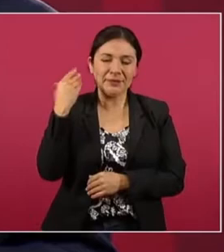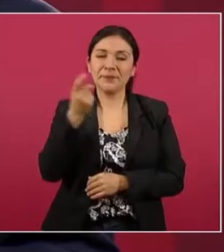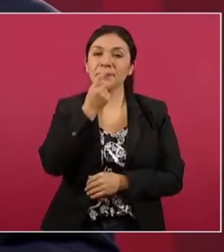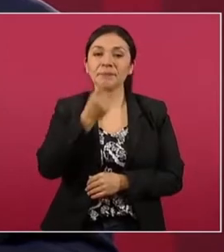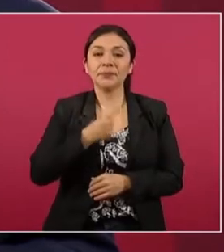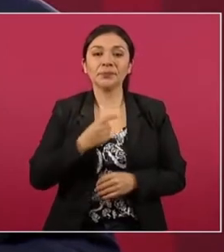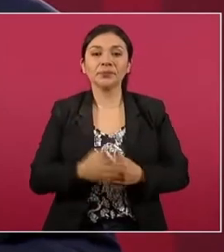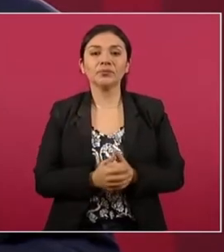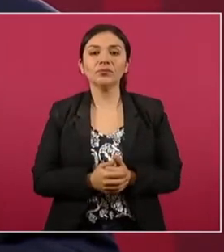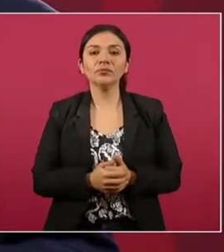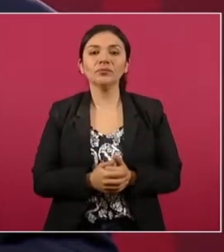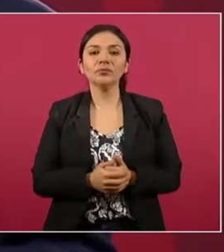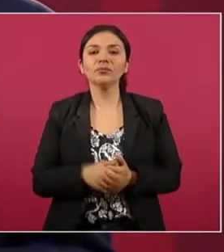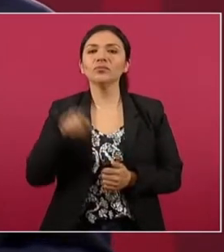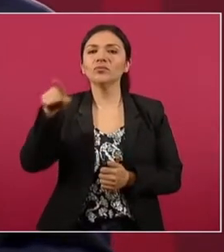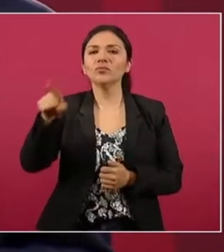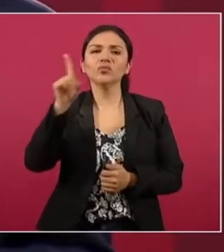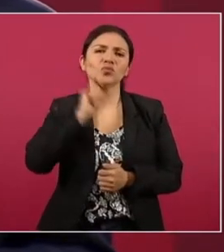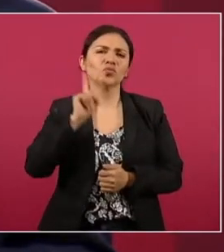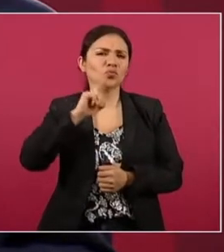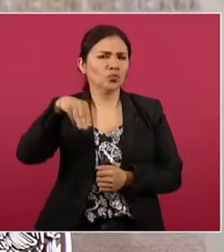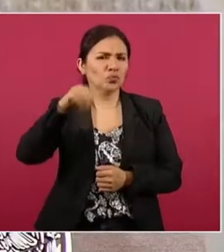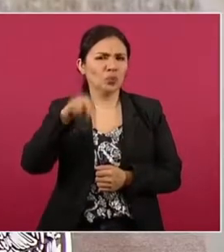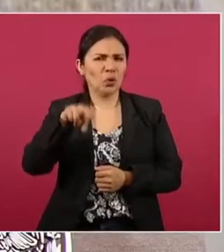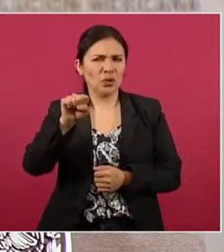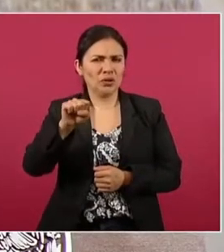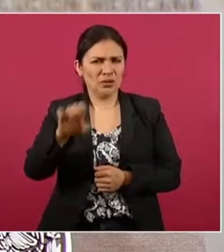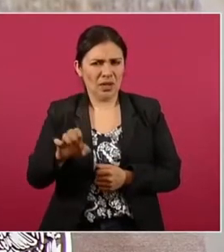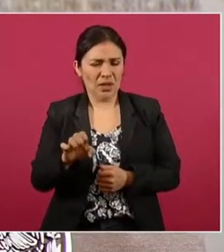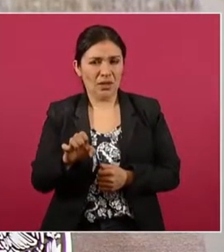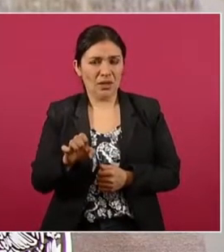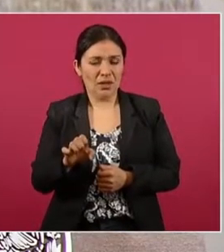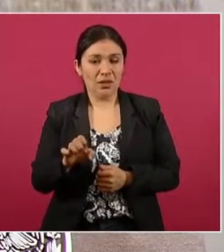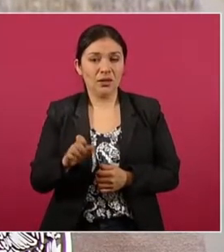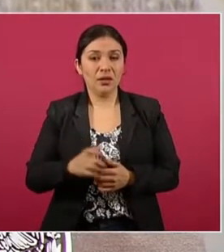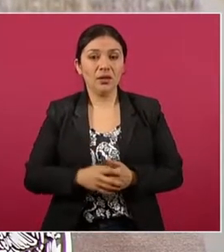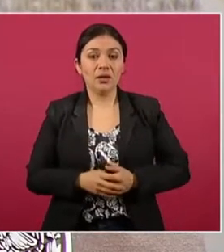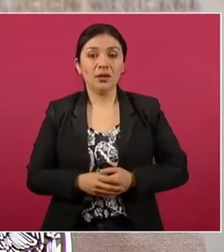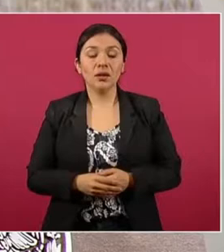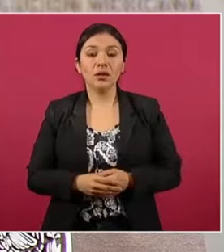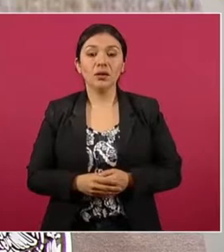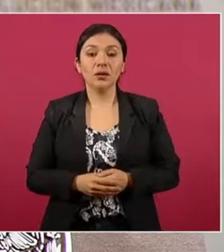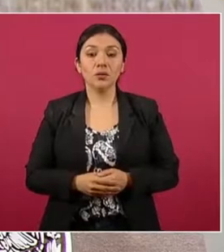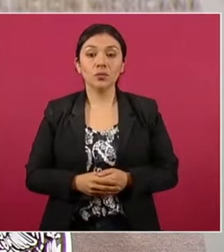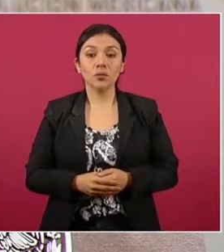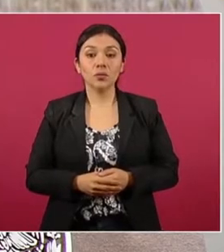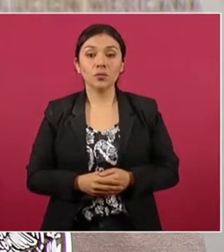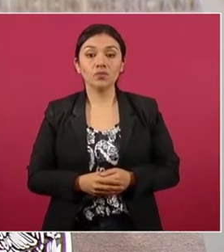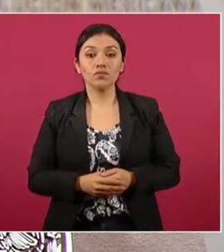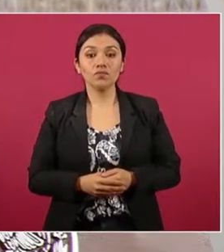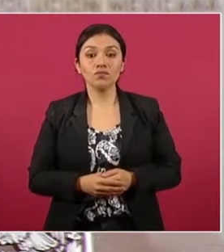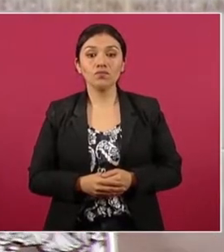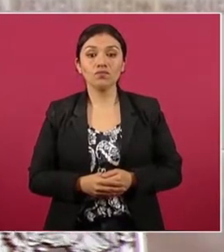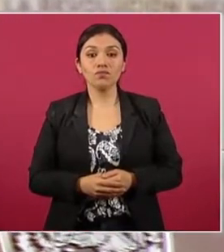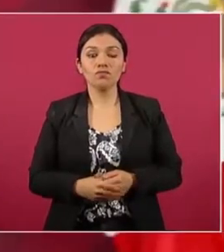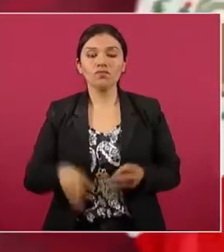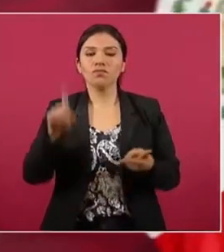pero me lo dijo Monsi, Carlos,